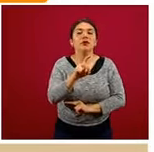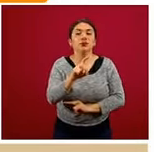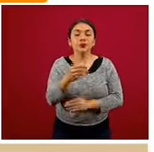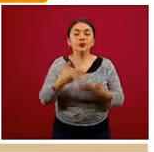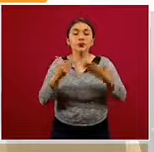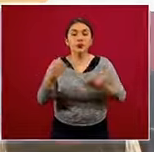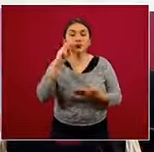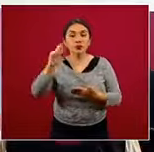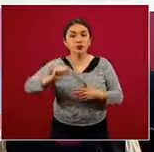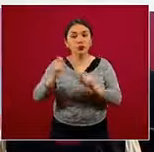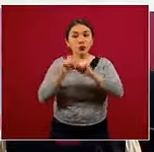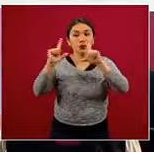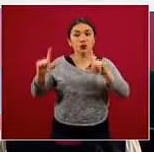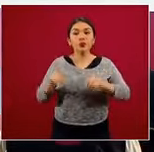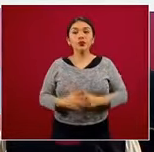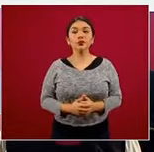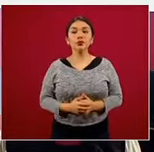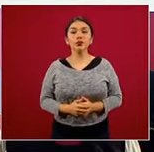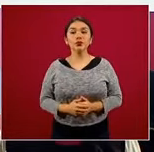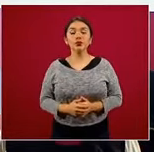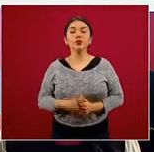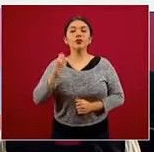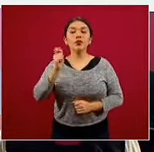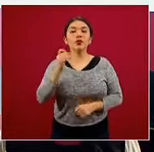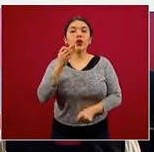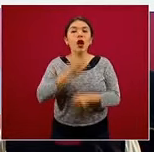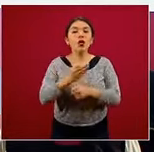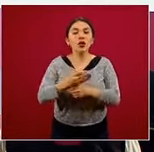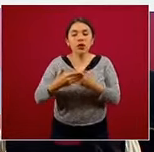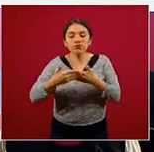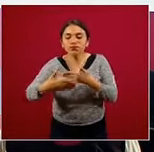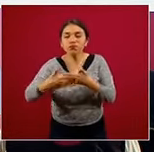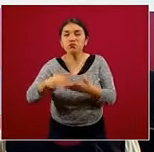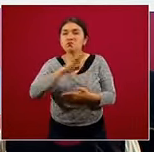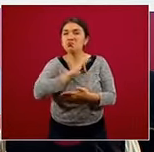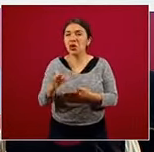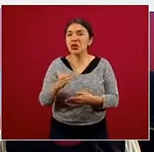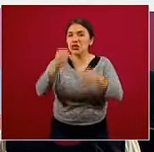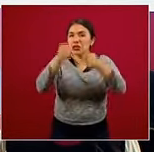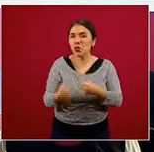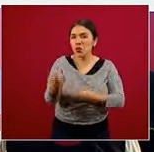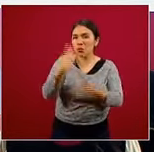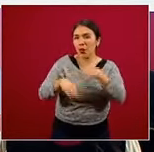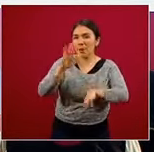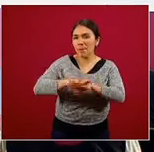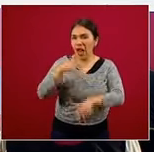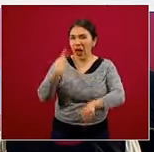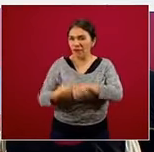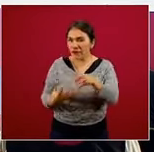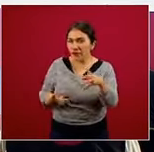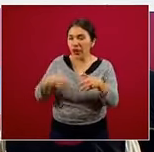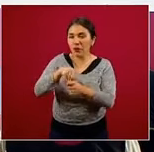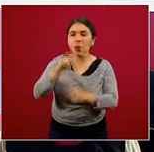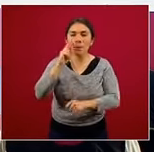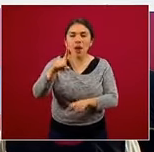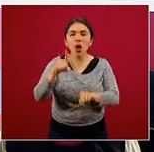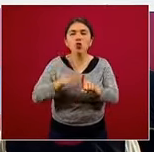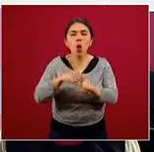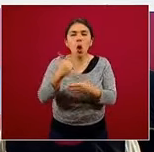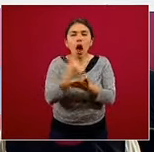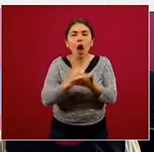Vamos a ver la siguiente diapositiva, es la actualización de los casos estimados. Aquí podemos verlos en la curva de color